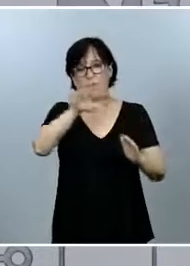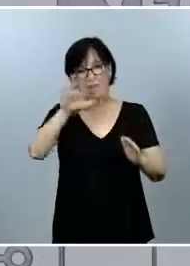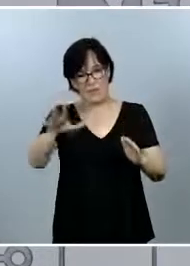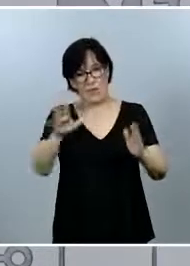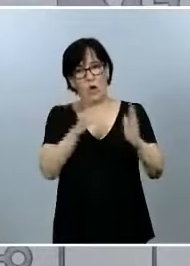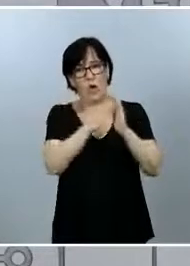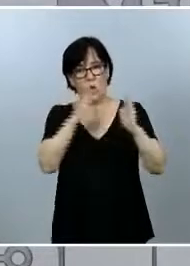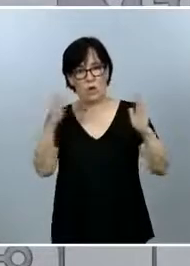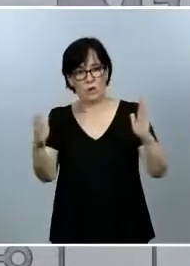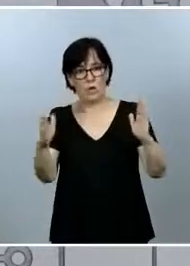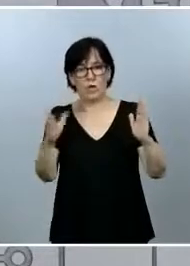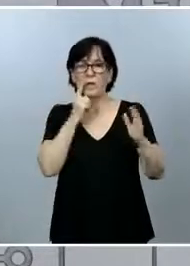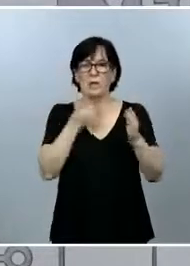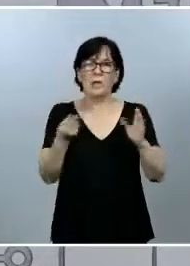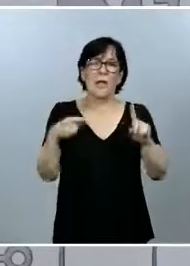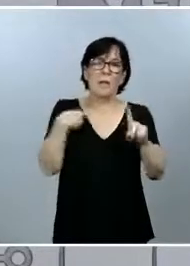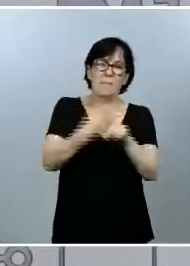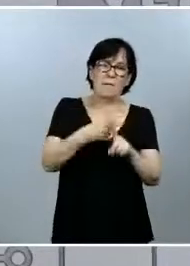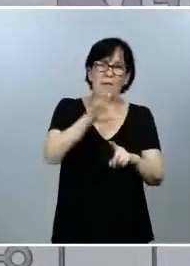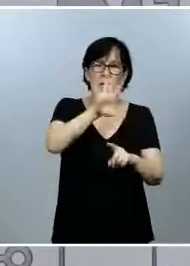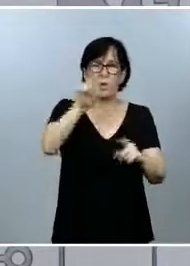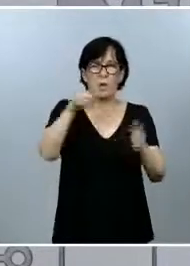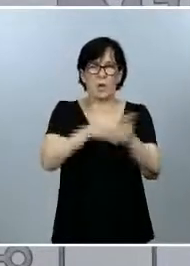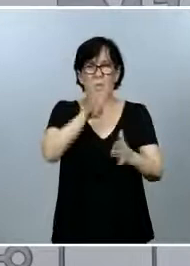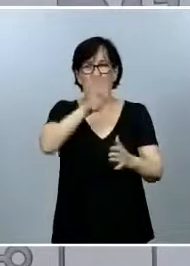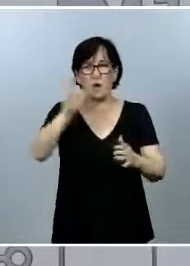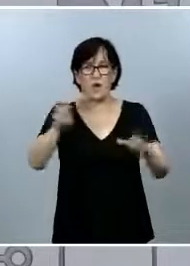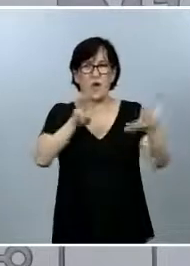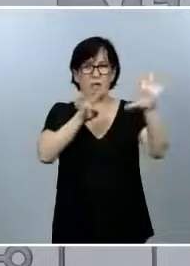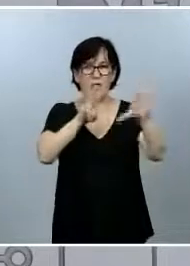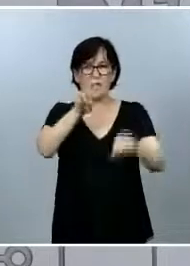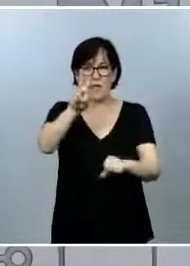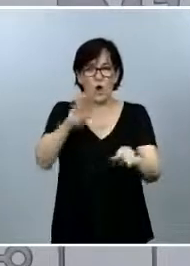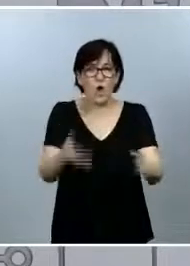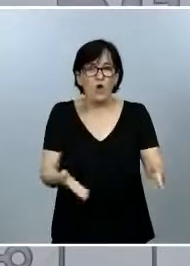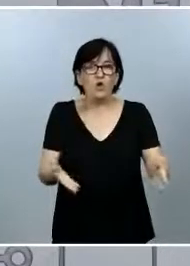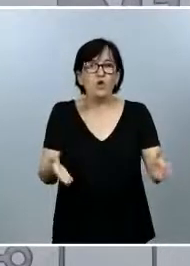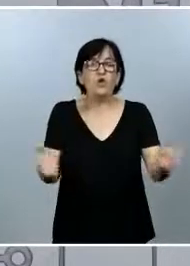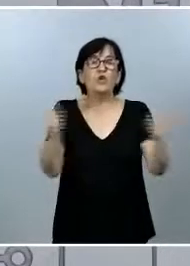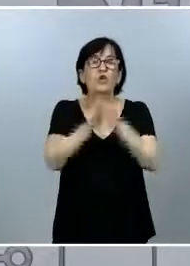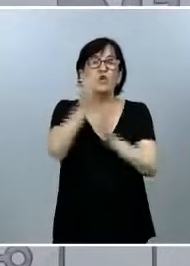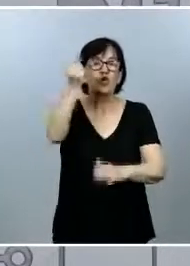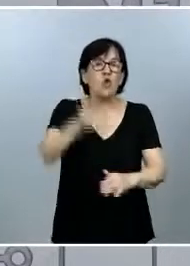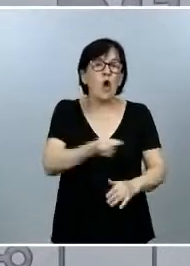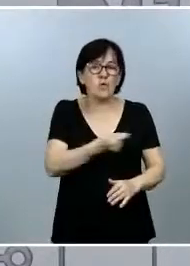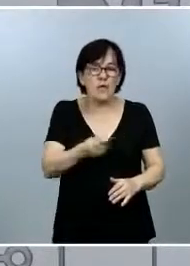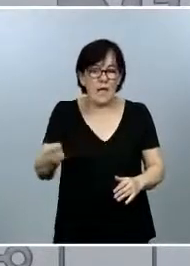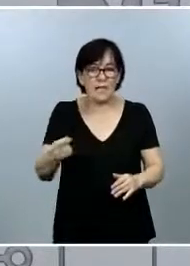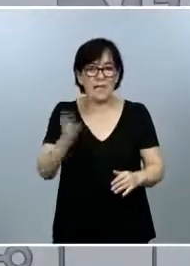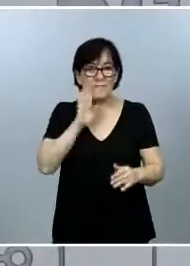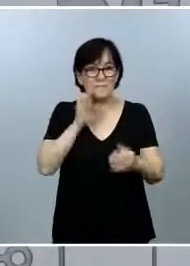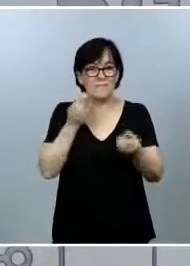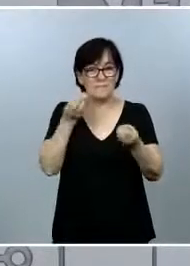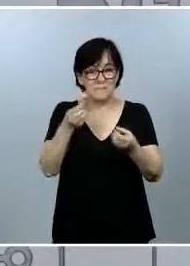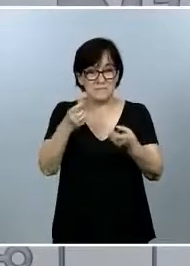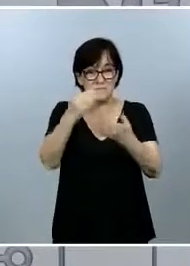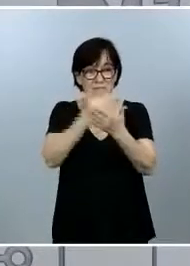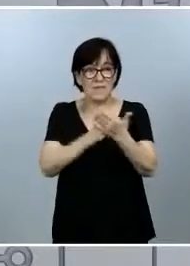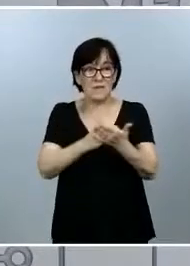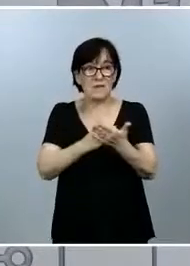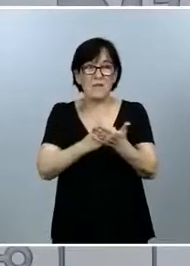A la cifra de 51.482 totales que dábamos ahí, no